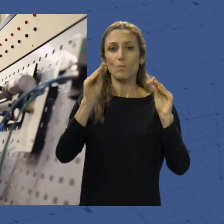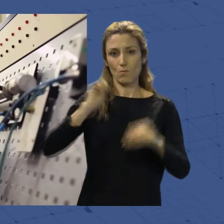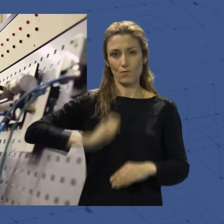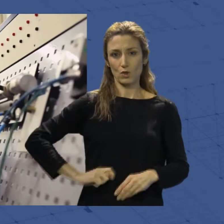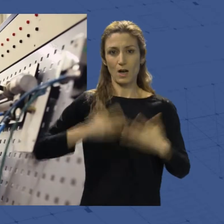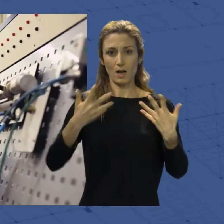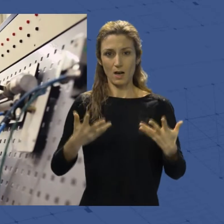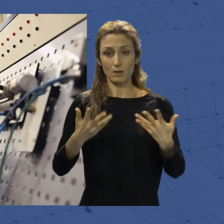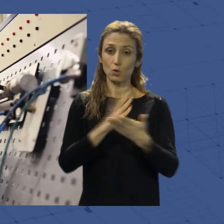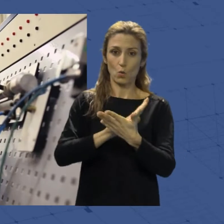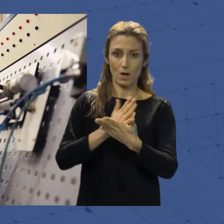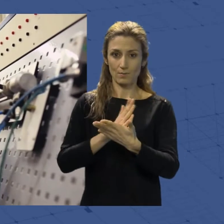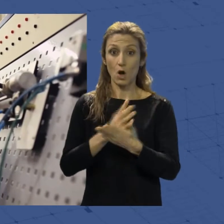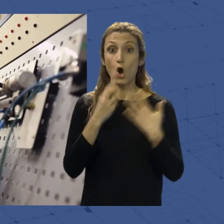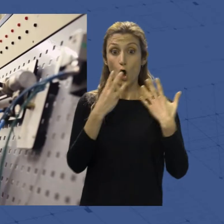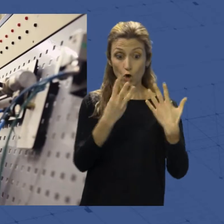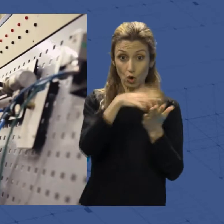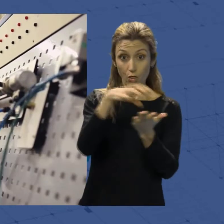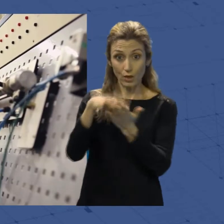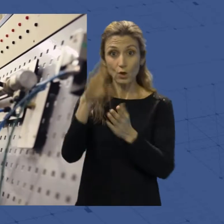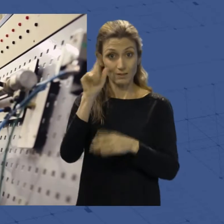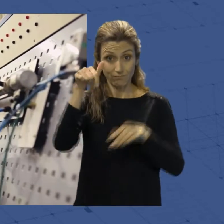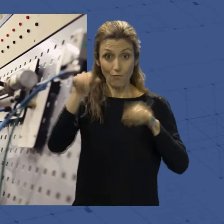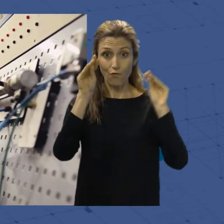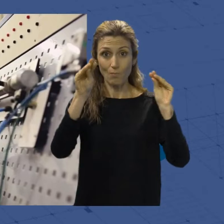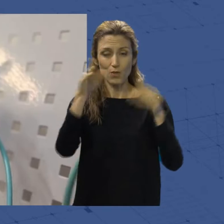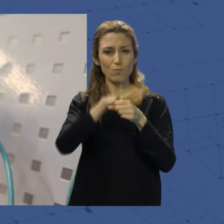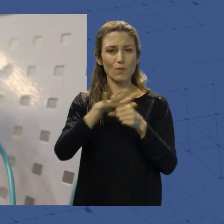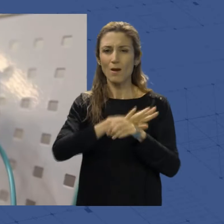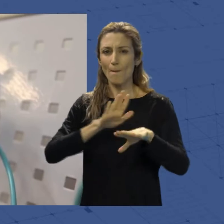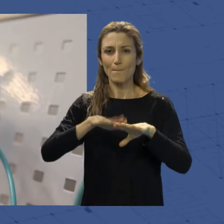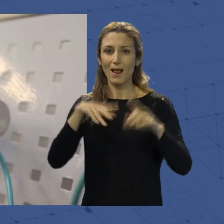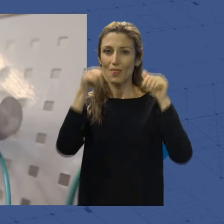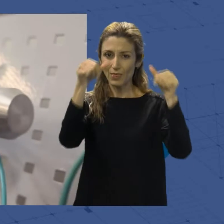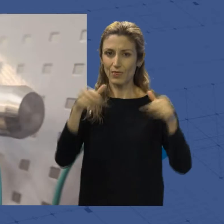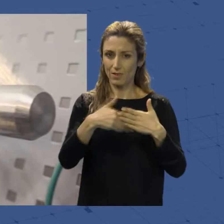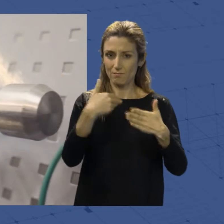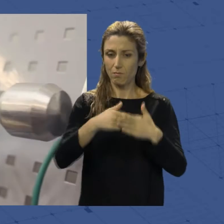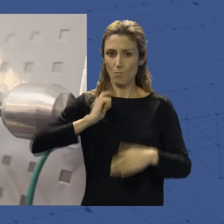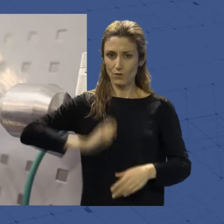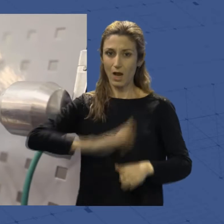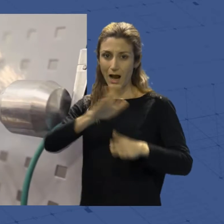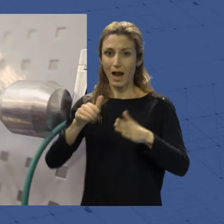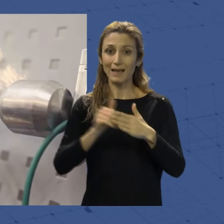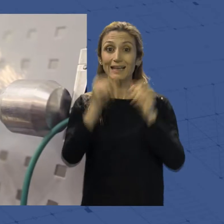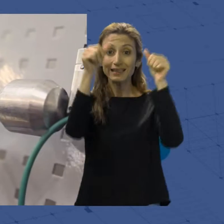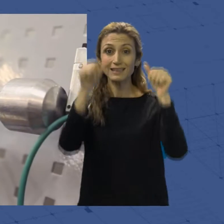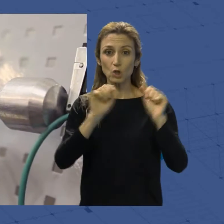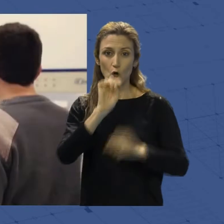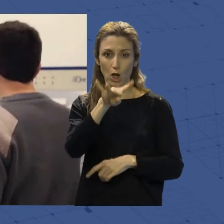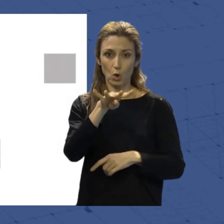Además, ocho centros imparten formación en la provincia para obtener certificados de profesionalidad de hasta 14 títulos.